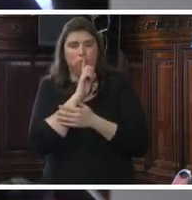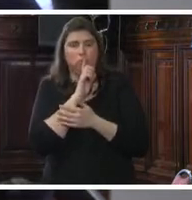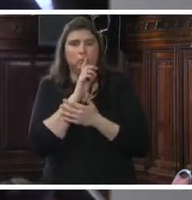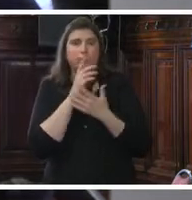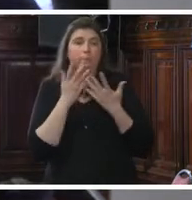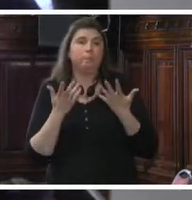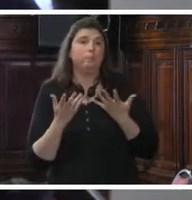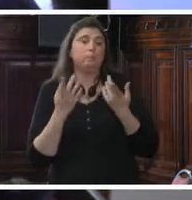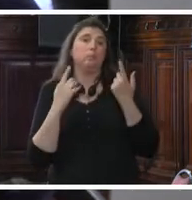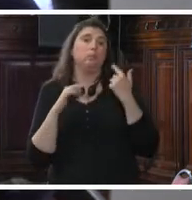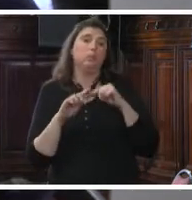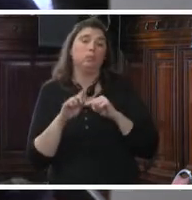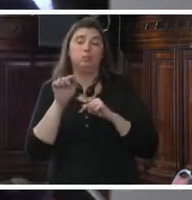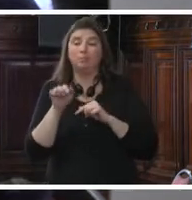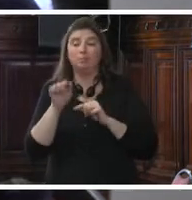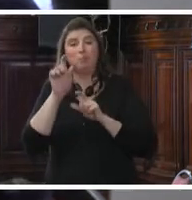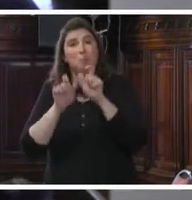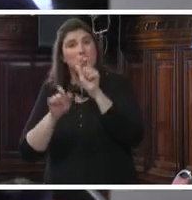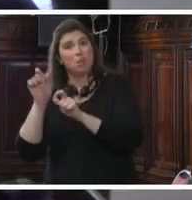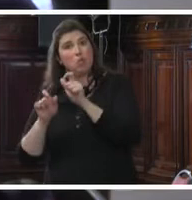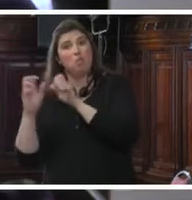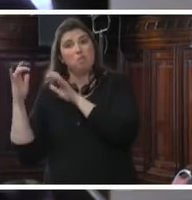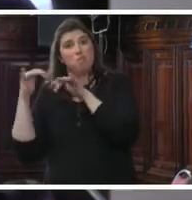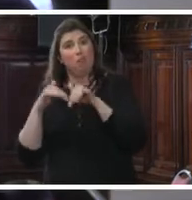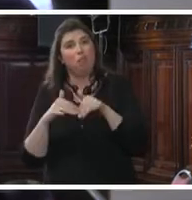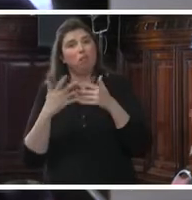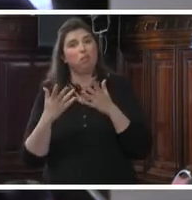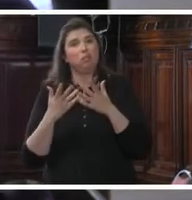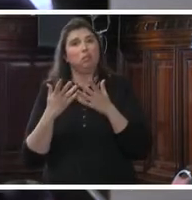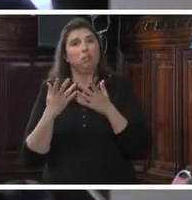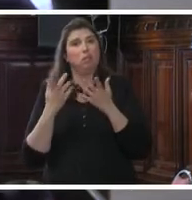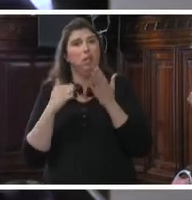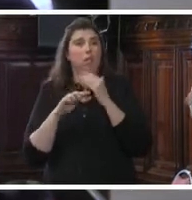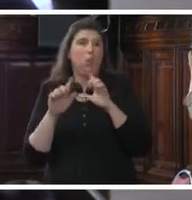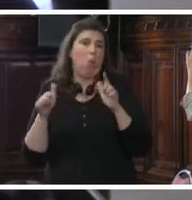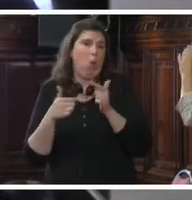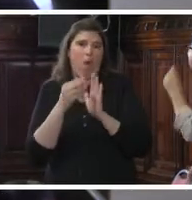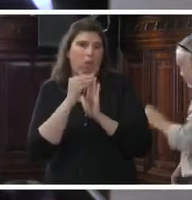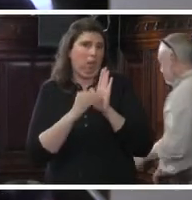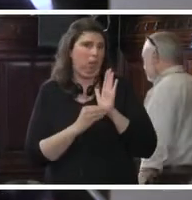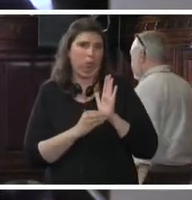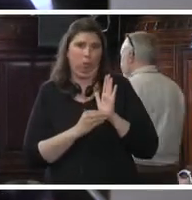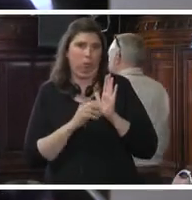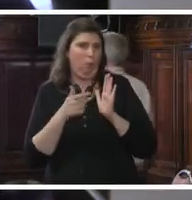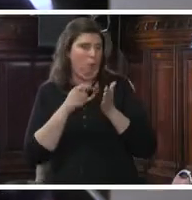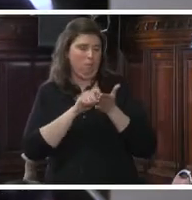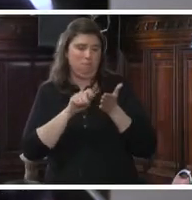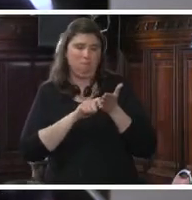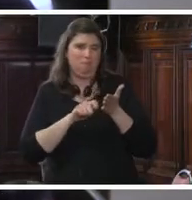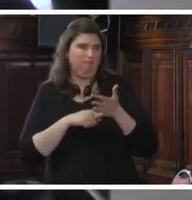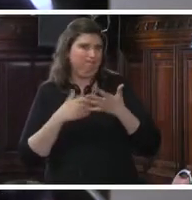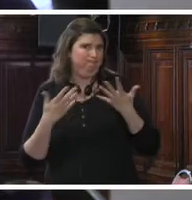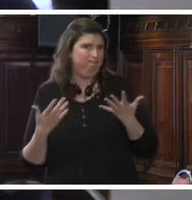Y por ende son personas que quedan normalmente en el ostracismo. Así como se visibilizaron las